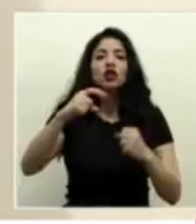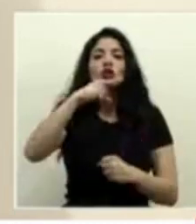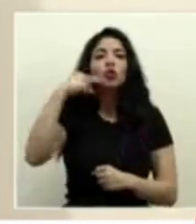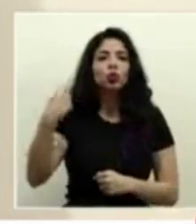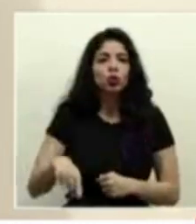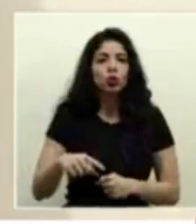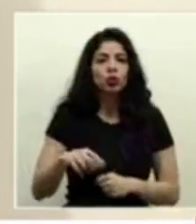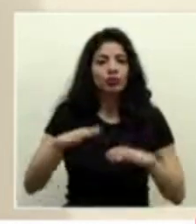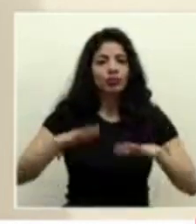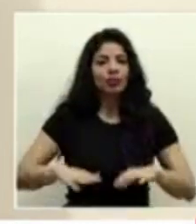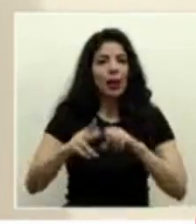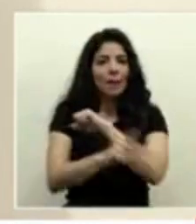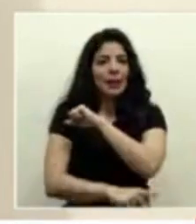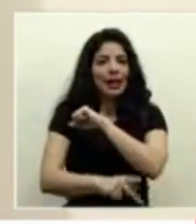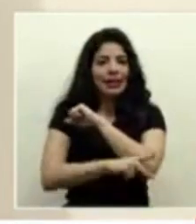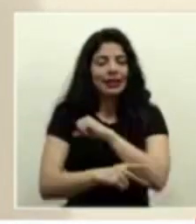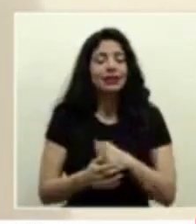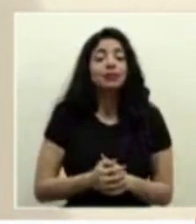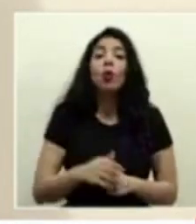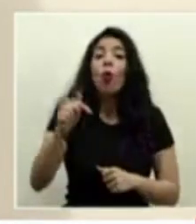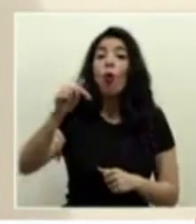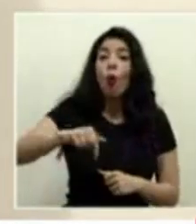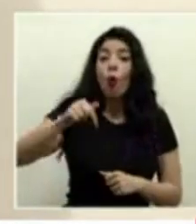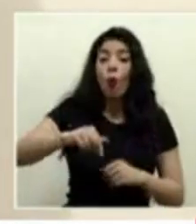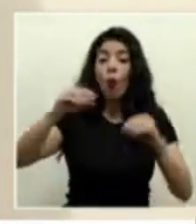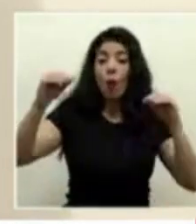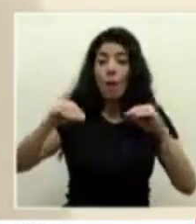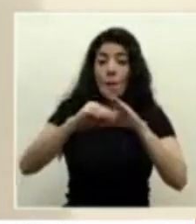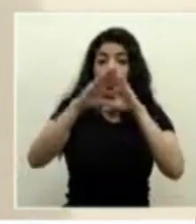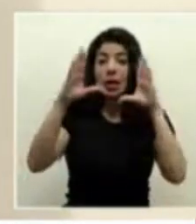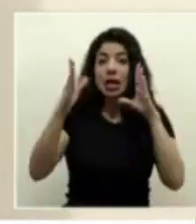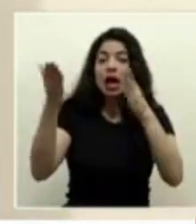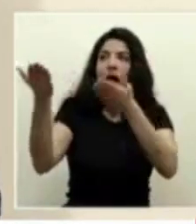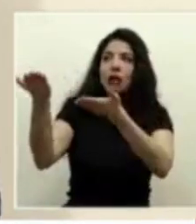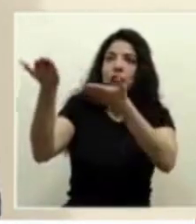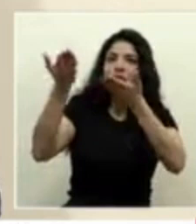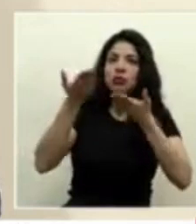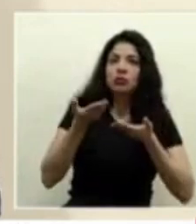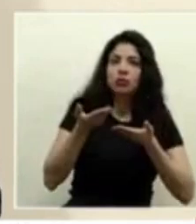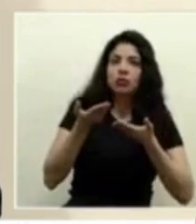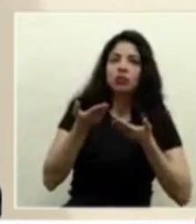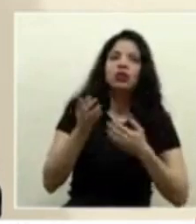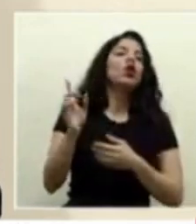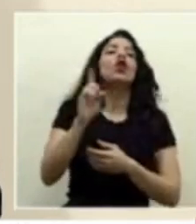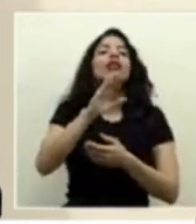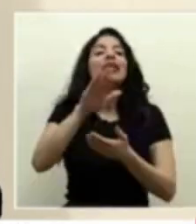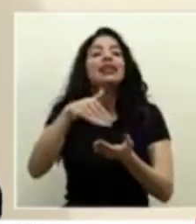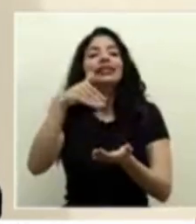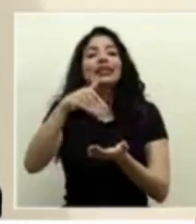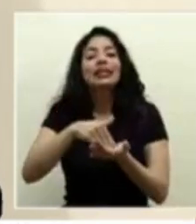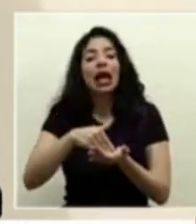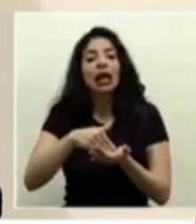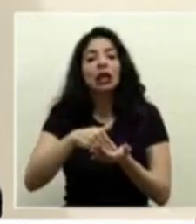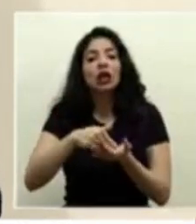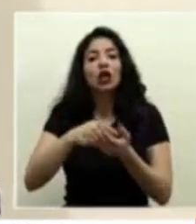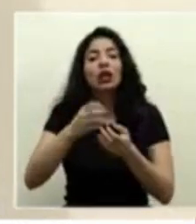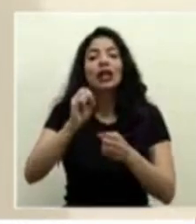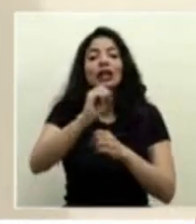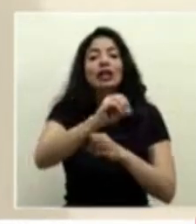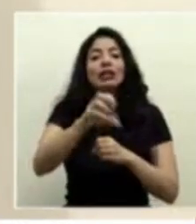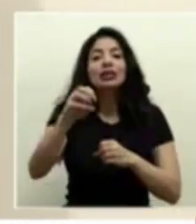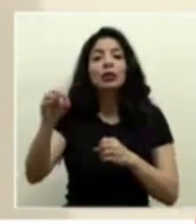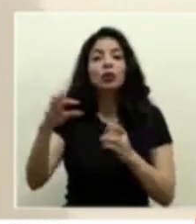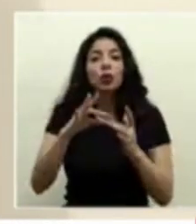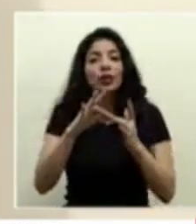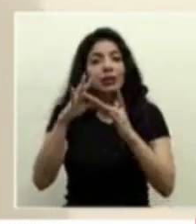en nuestro país hoy en la mañana recibimos en el centro de distribución especializado donde